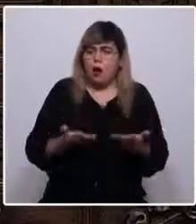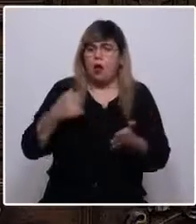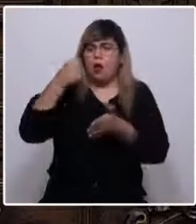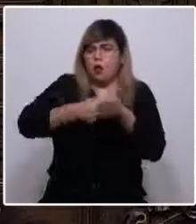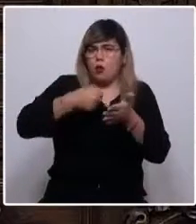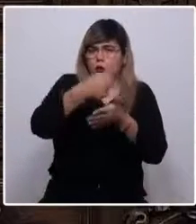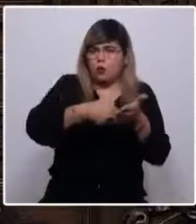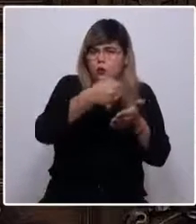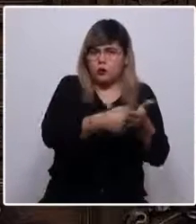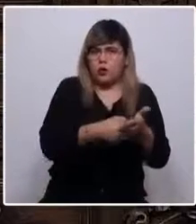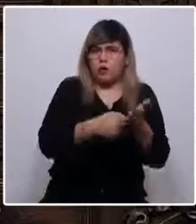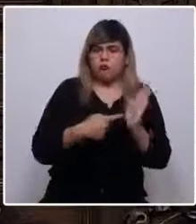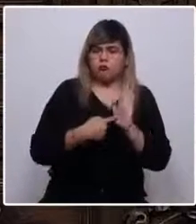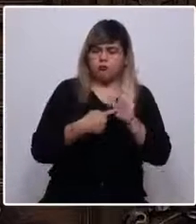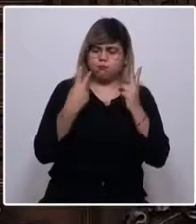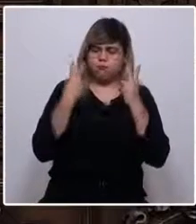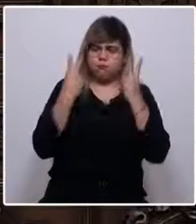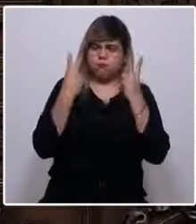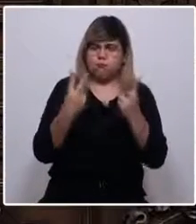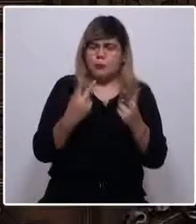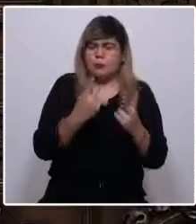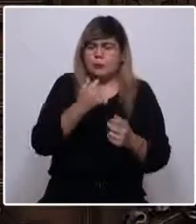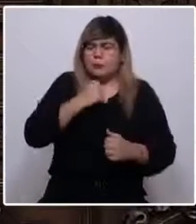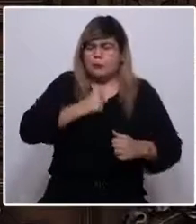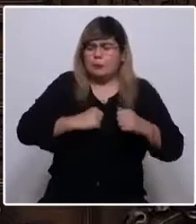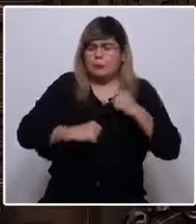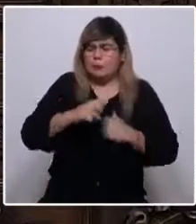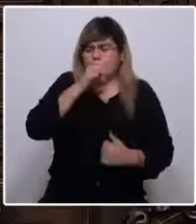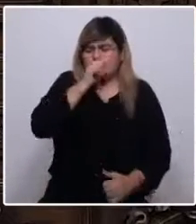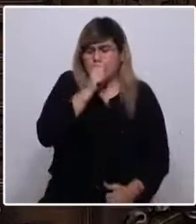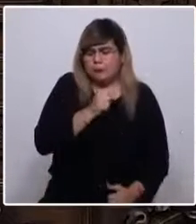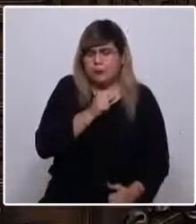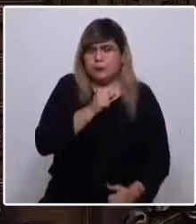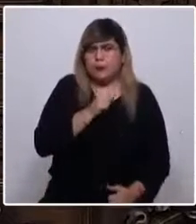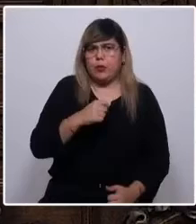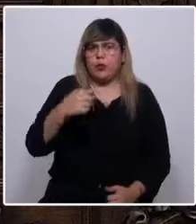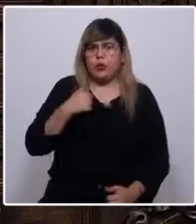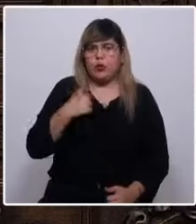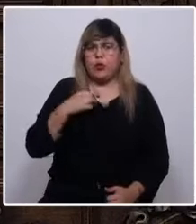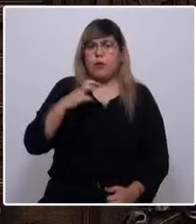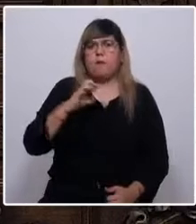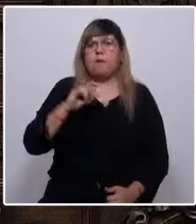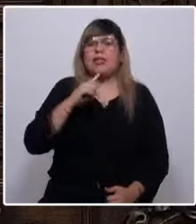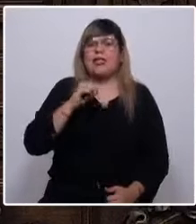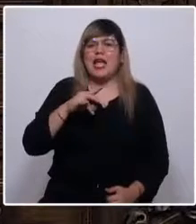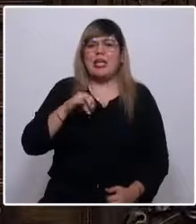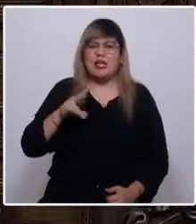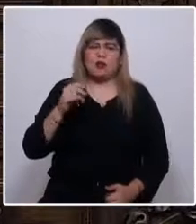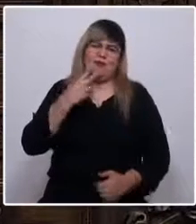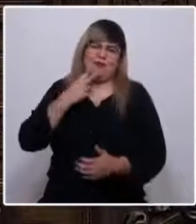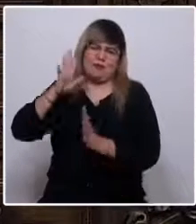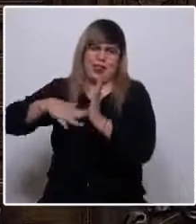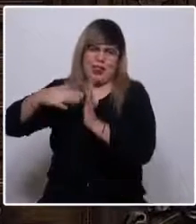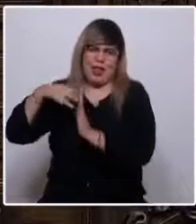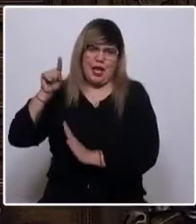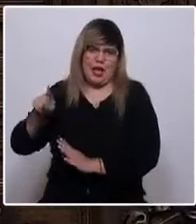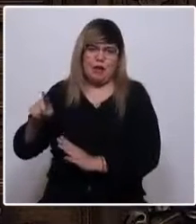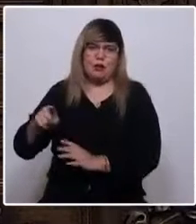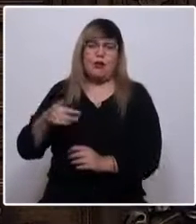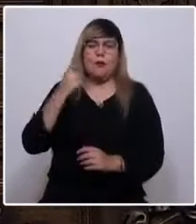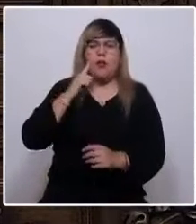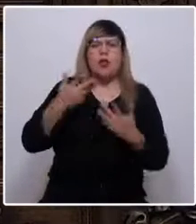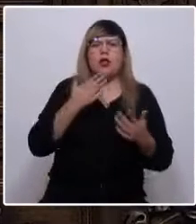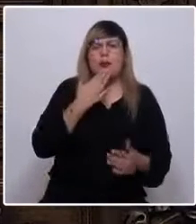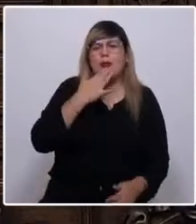permanecen en pie, en una agonía y humillación inconmensurable. Soy pintanino por adopción, pero hoy me extiendo a Puente Alto,